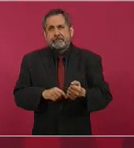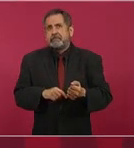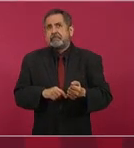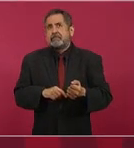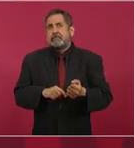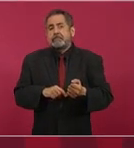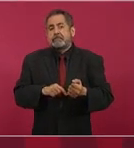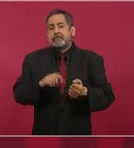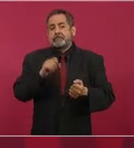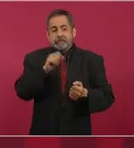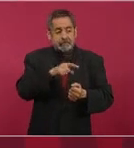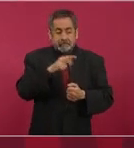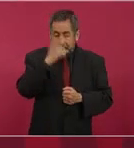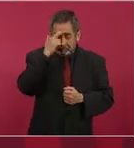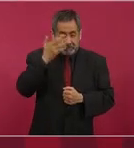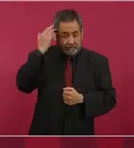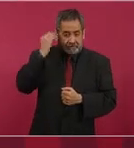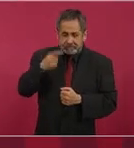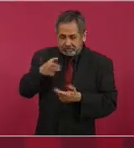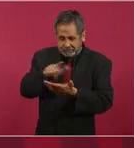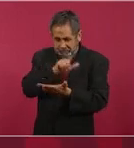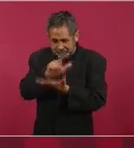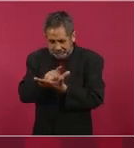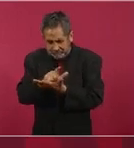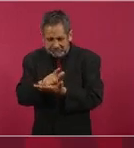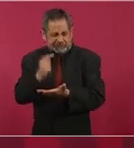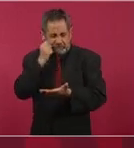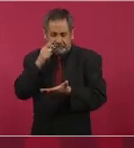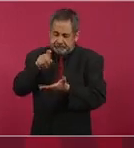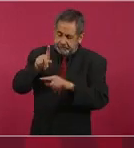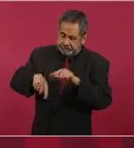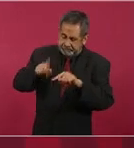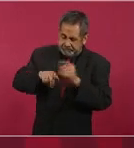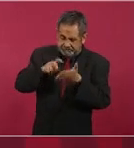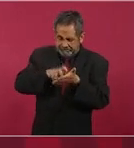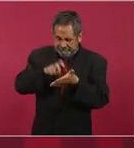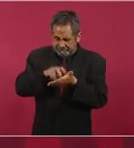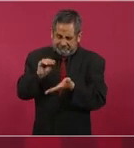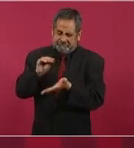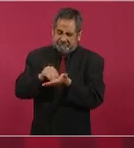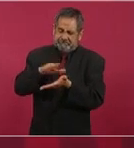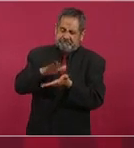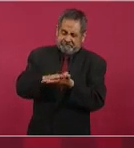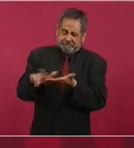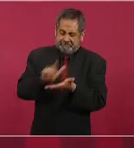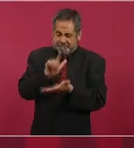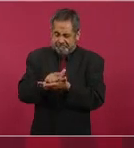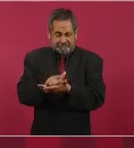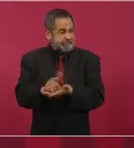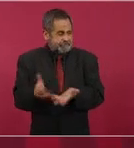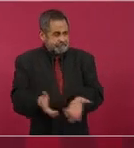legalizaban los robos.